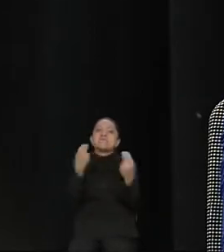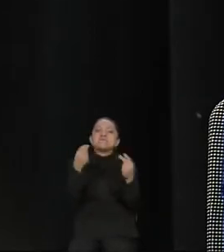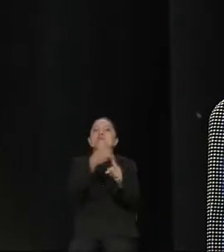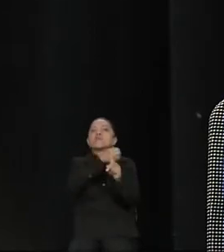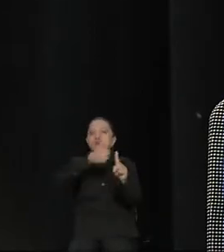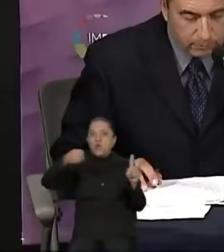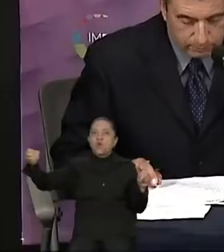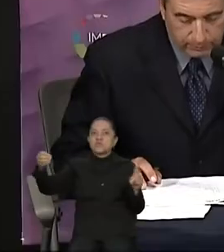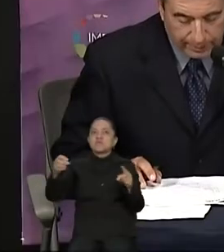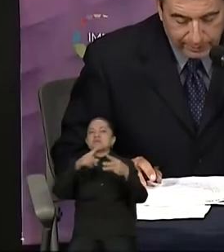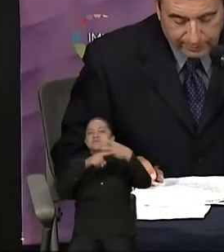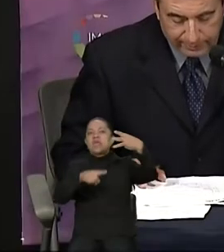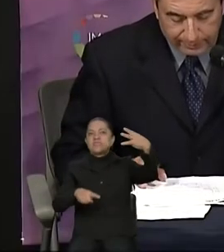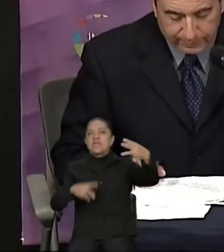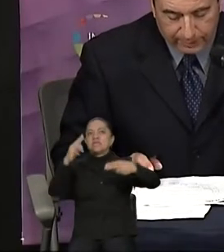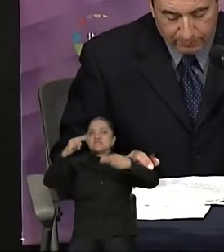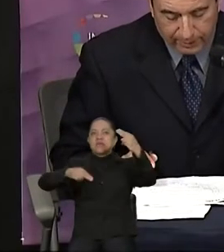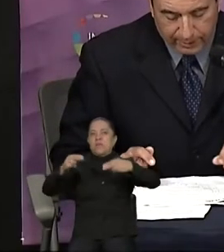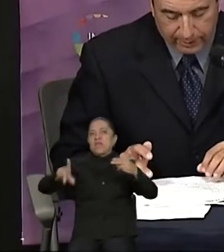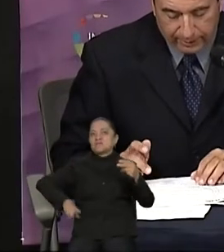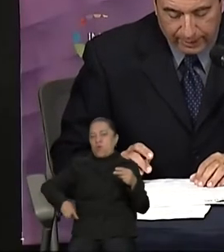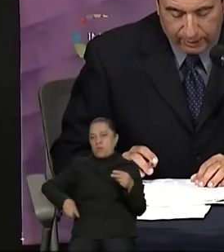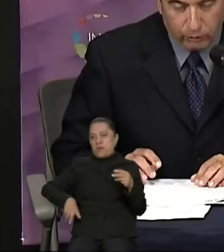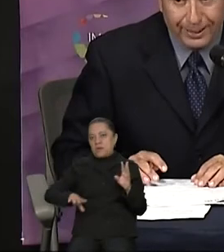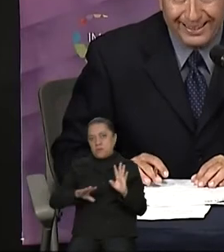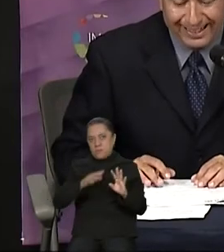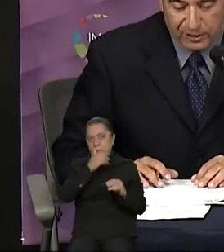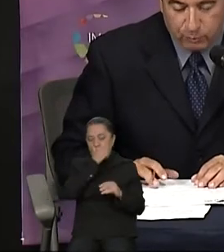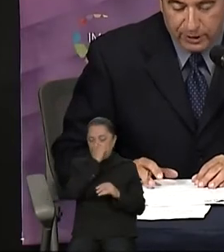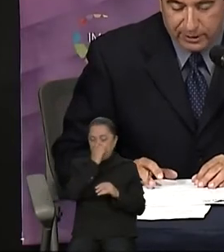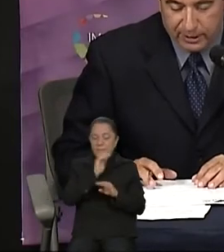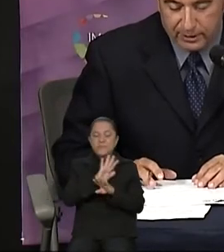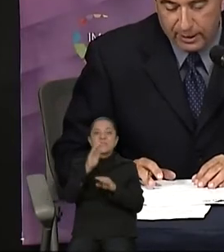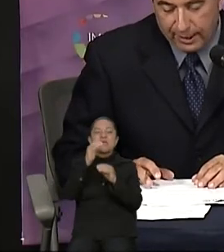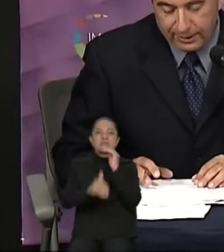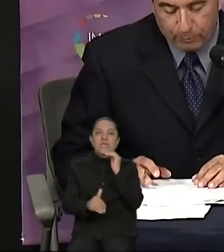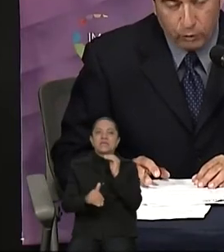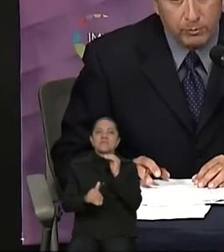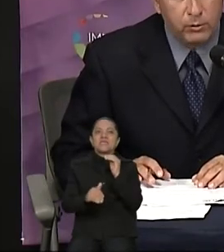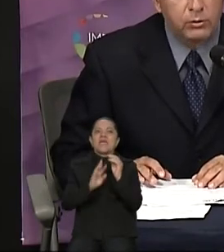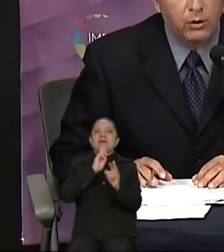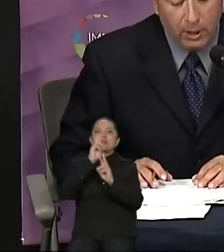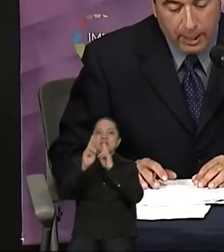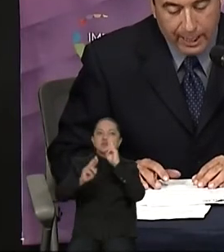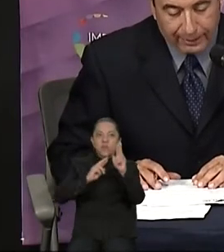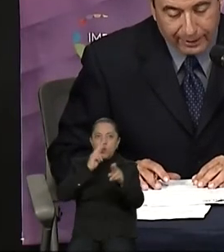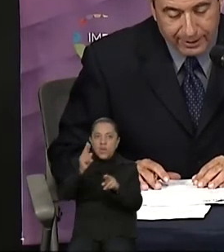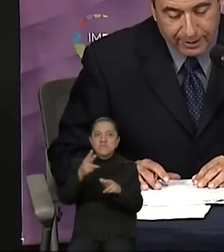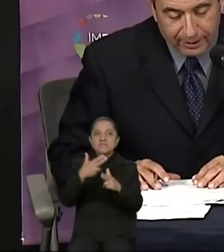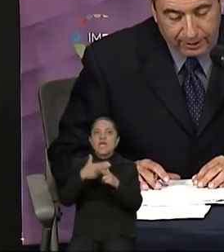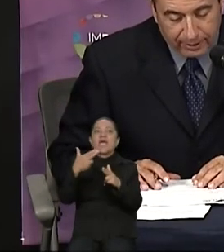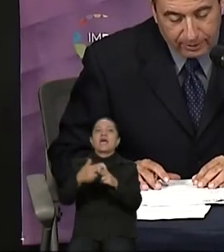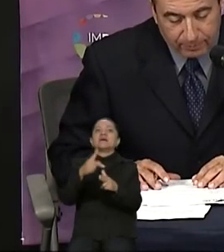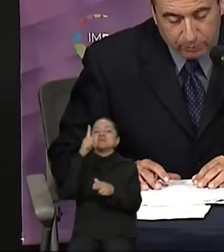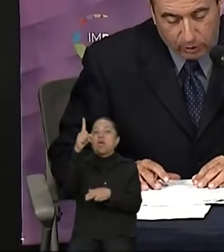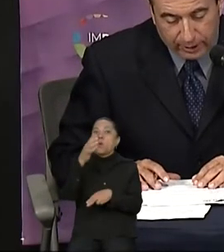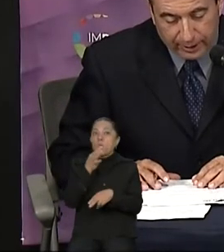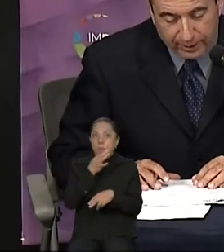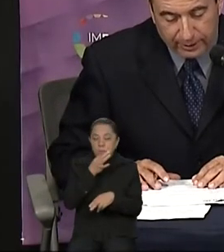tres niveles de gobierno. Gracias, candidata. Termina la ronda de respuestas hasta por un minuto al tercer